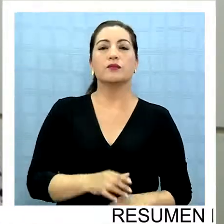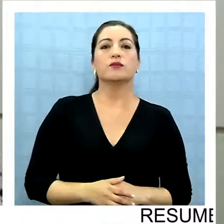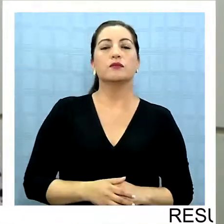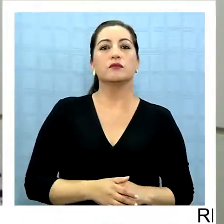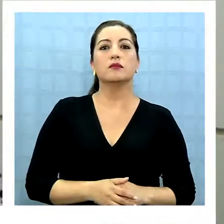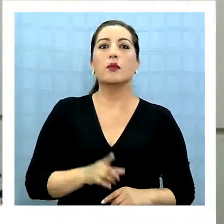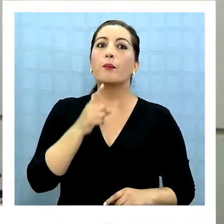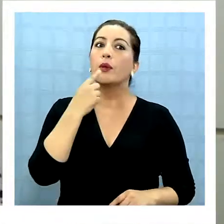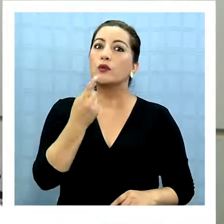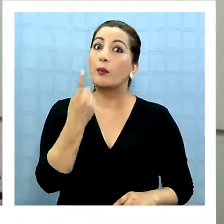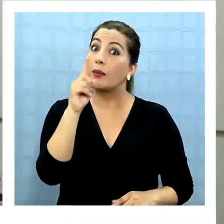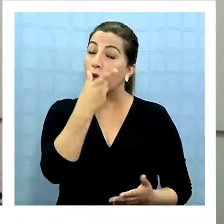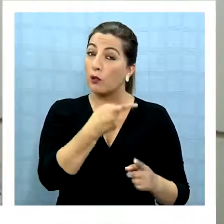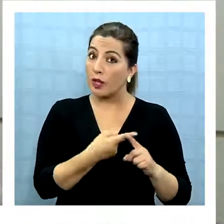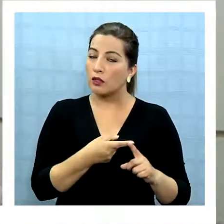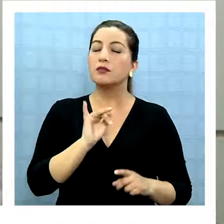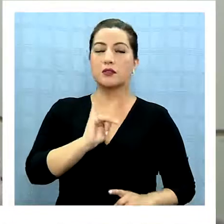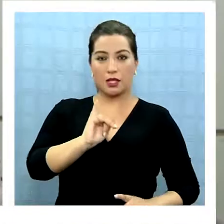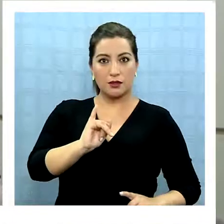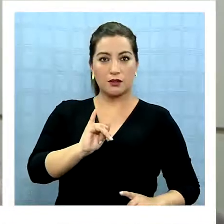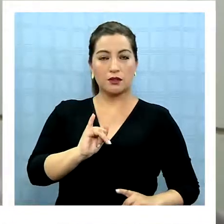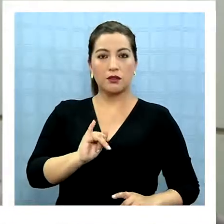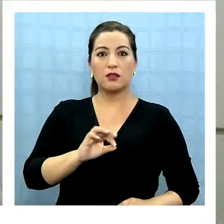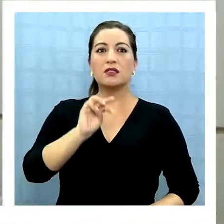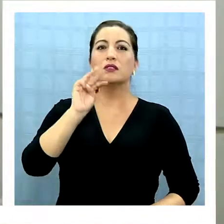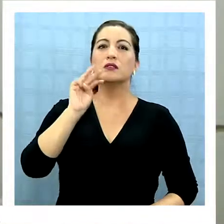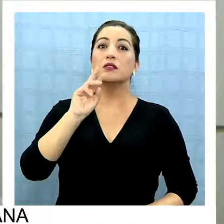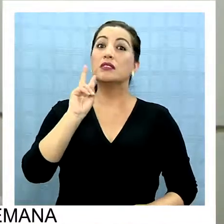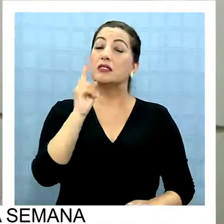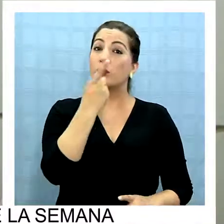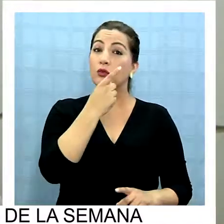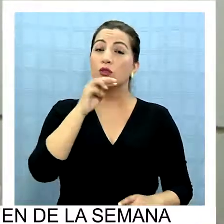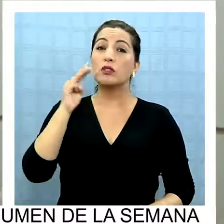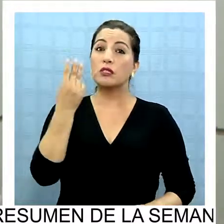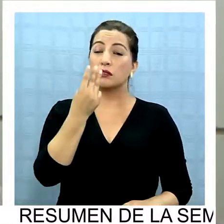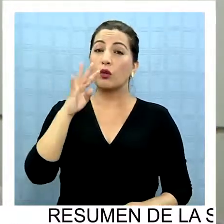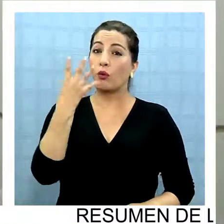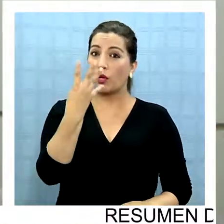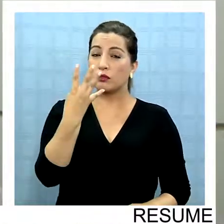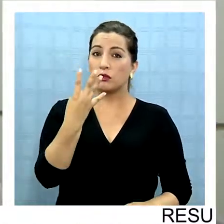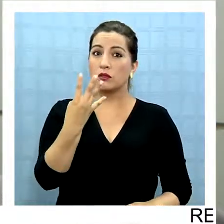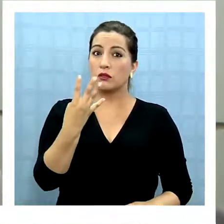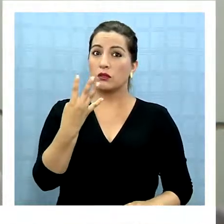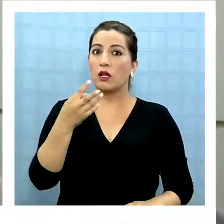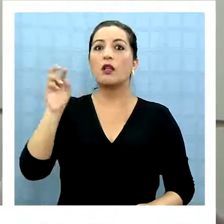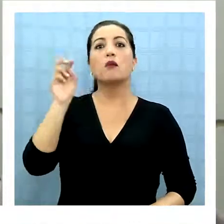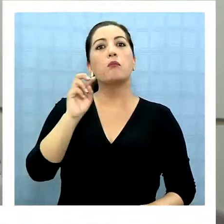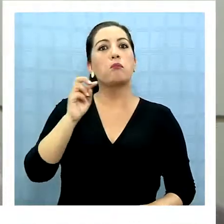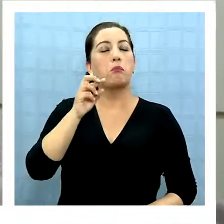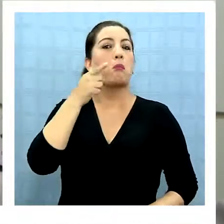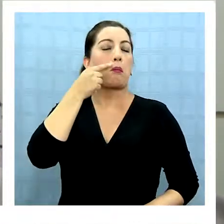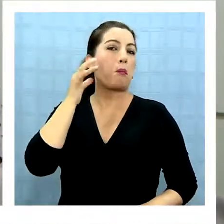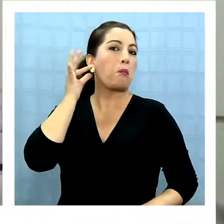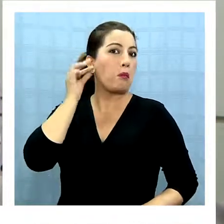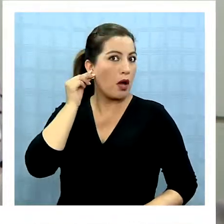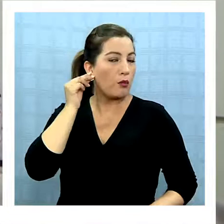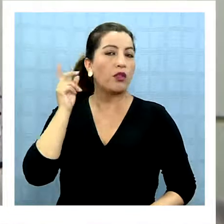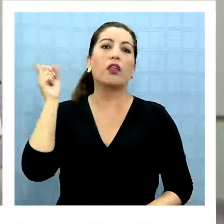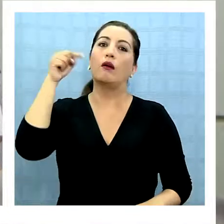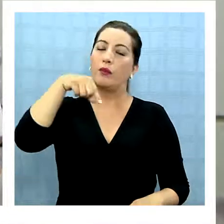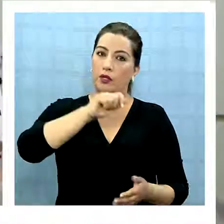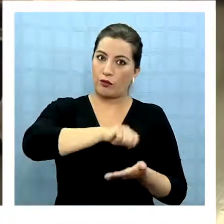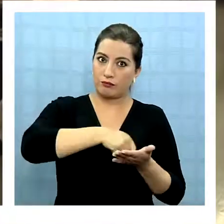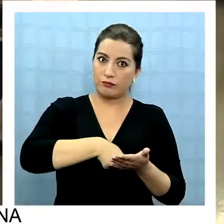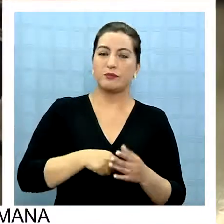¿Eso es para los primeros medios? Para los primeros medios, porque los segundos, terceros y cuartos, los apoderados han venido, ¿cierto?, como a